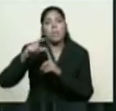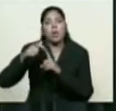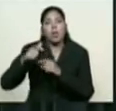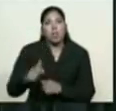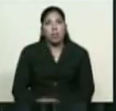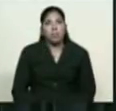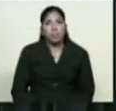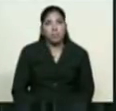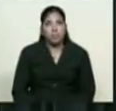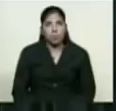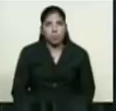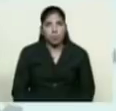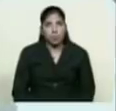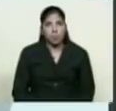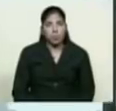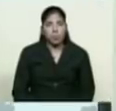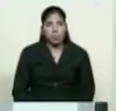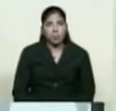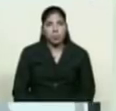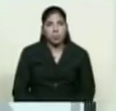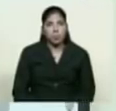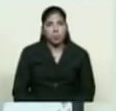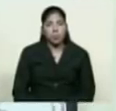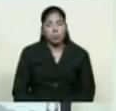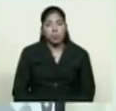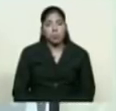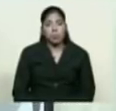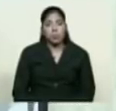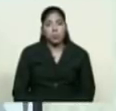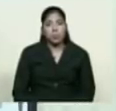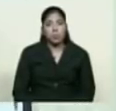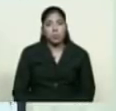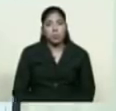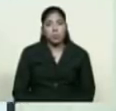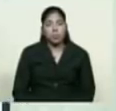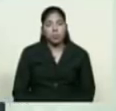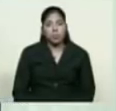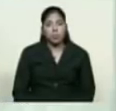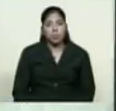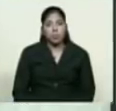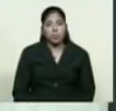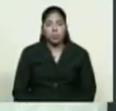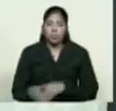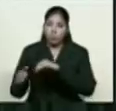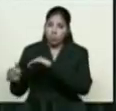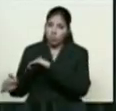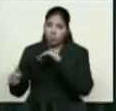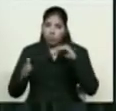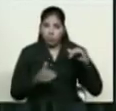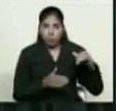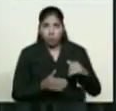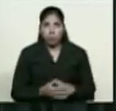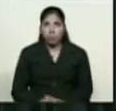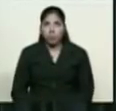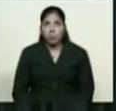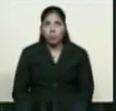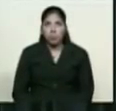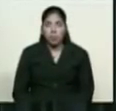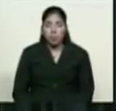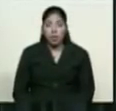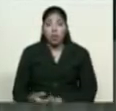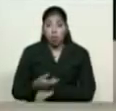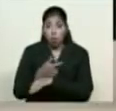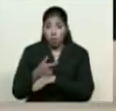Como ha expresado el presidente, el petro nació grande. Por otra parte, el gobierno ya ha puesto en